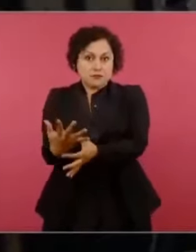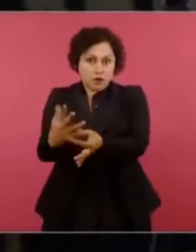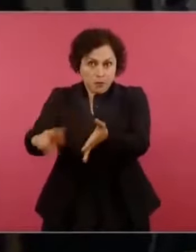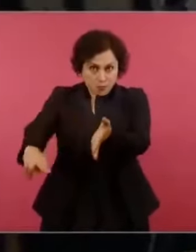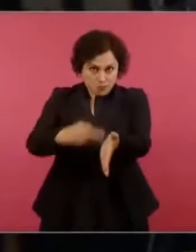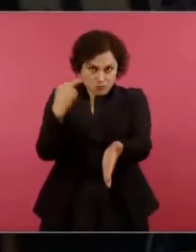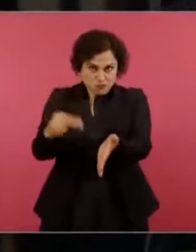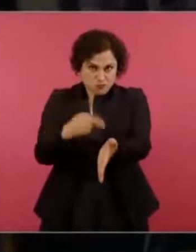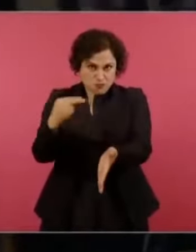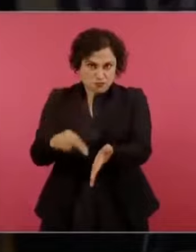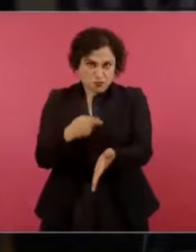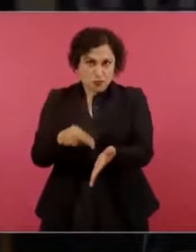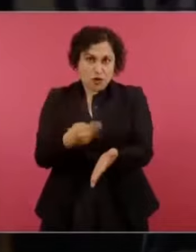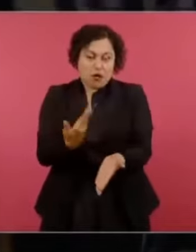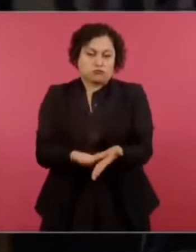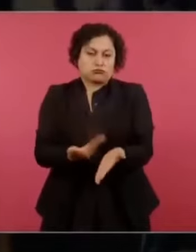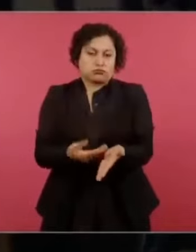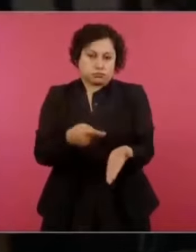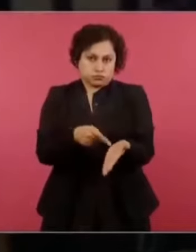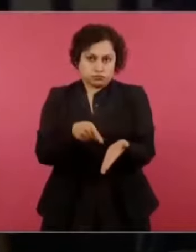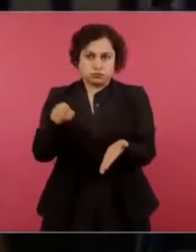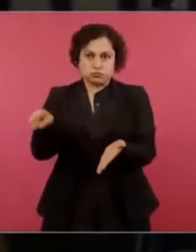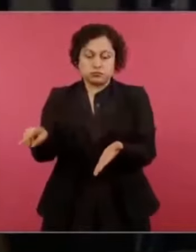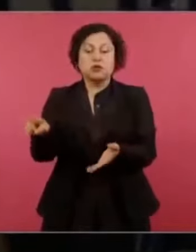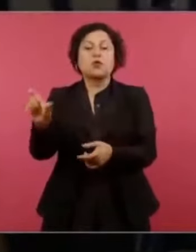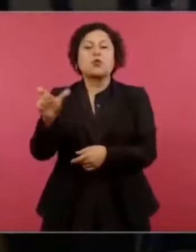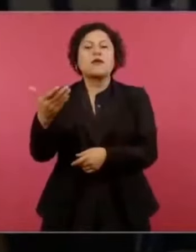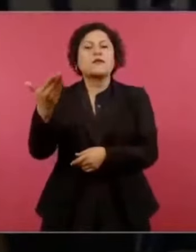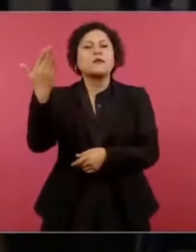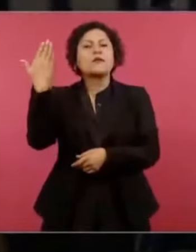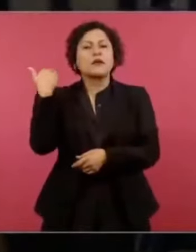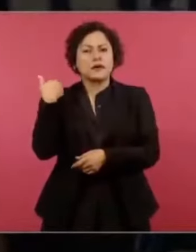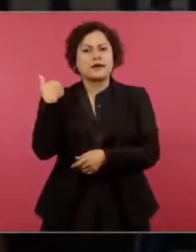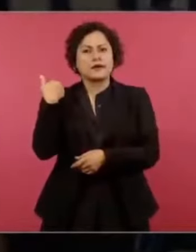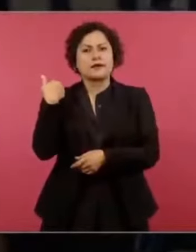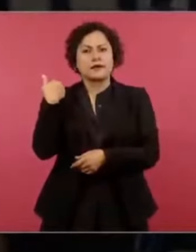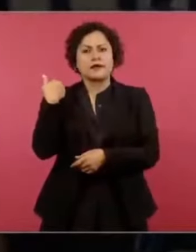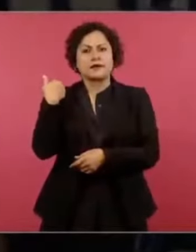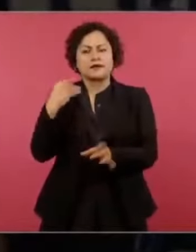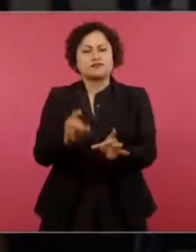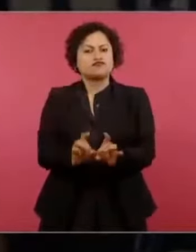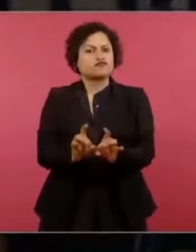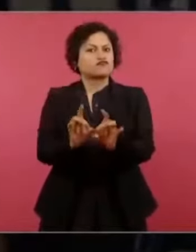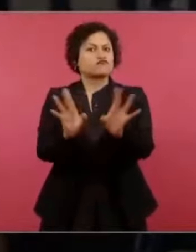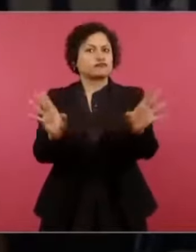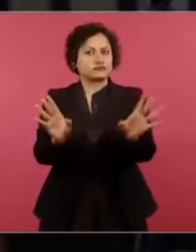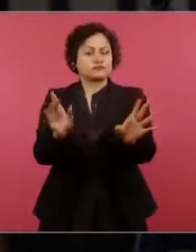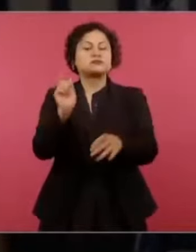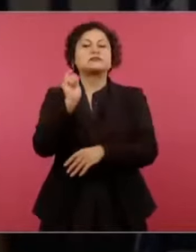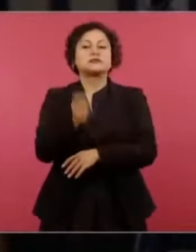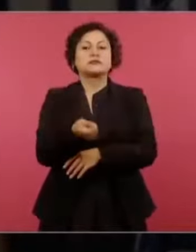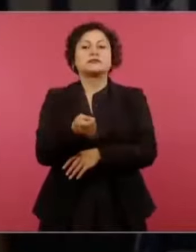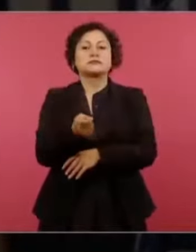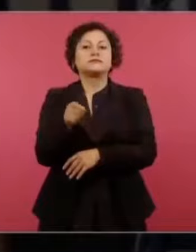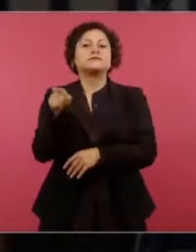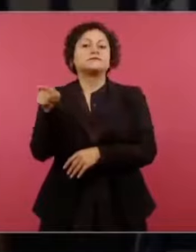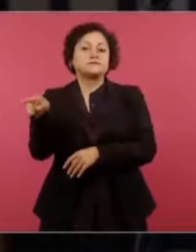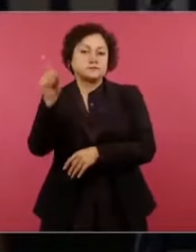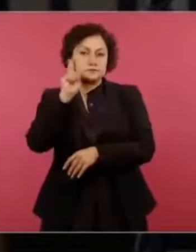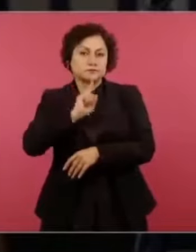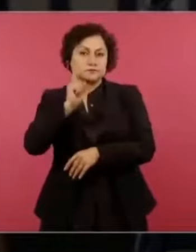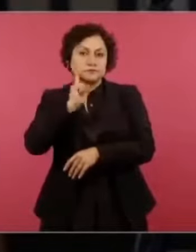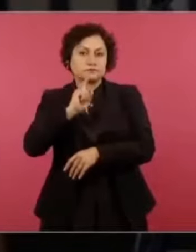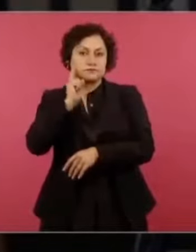documentos donde ella a los ocho días de esta trágica situación, pues va y solicita